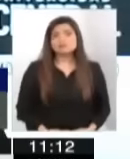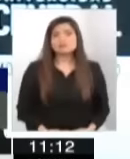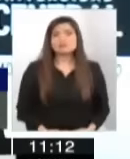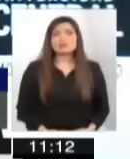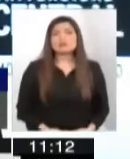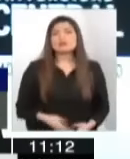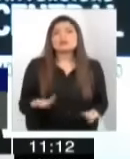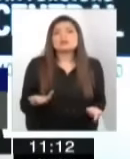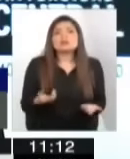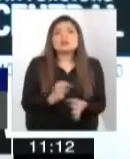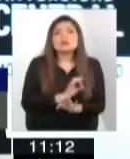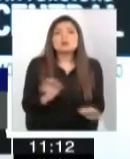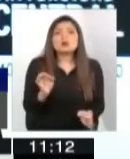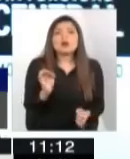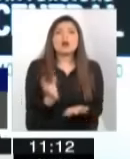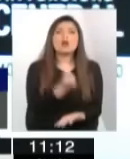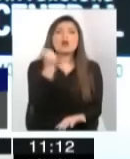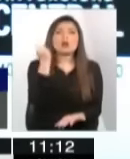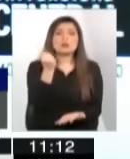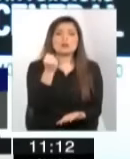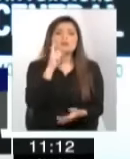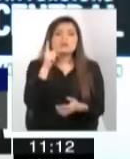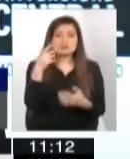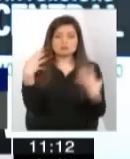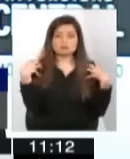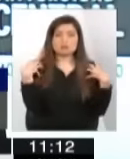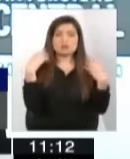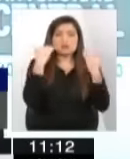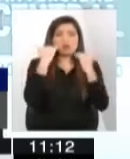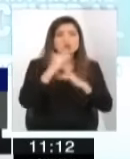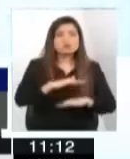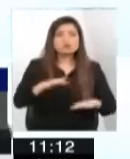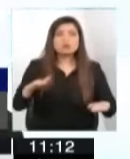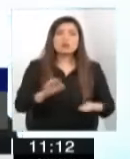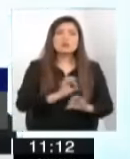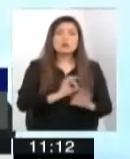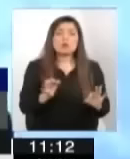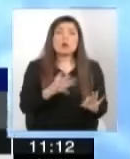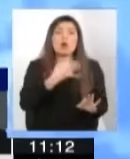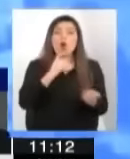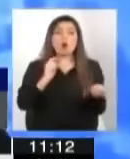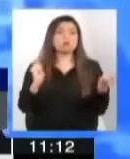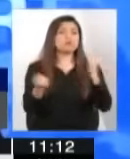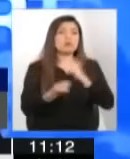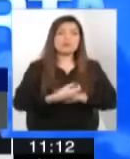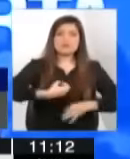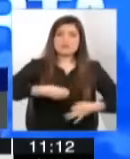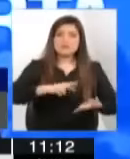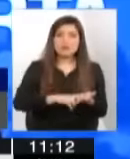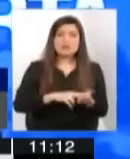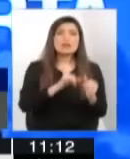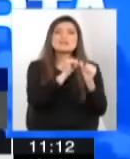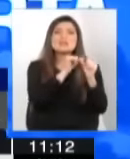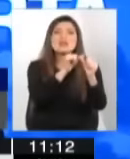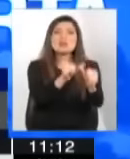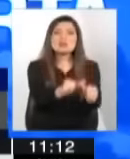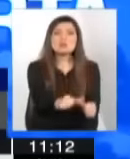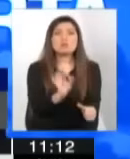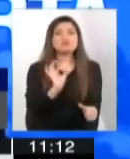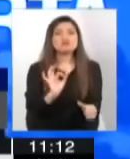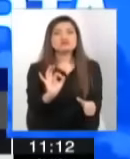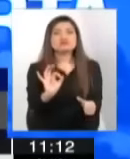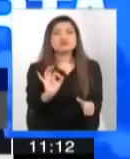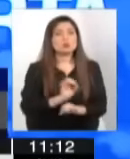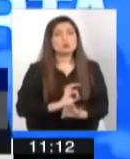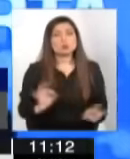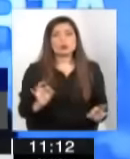nunca logramos, quienes trabajaban en Francia, nunca logramos ver que haya impacto que perdura el tiempo. ¿Por qué les ha causado el impacto? que yo creo era una ilusión mediática,